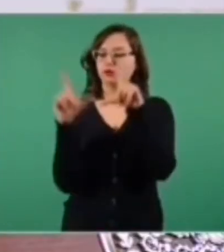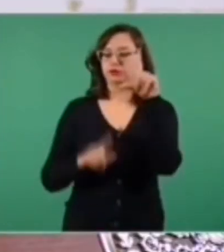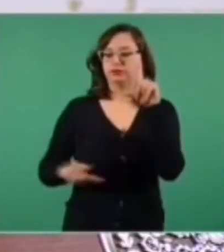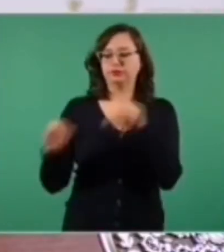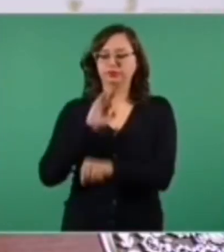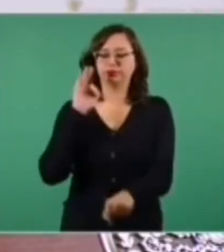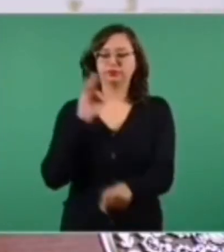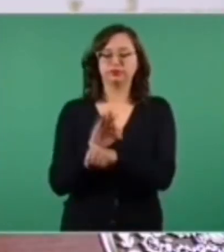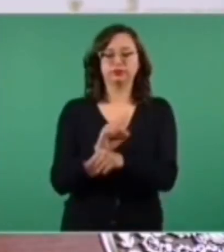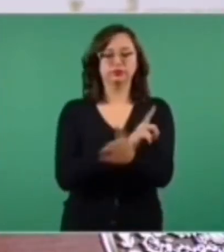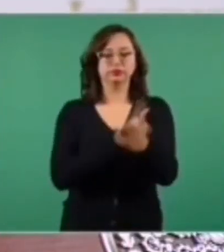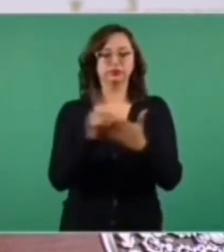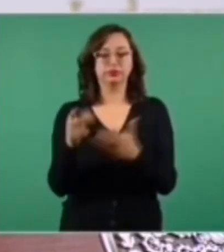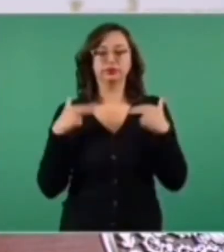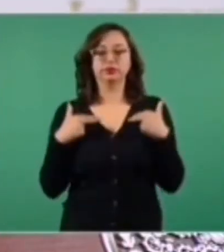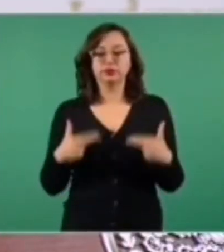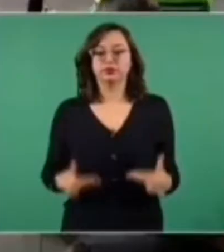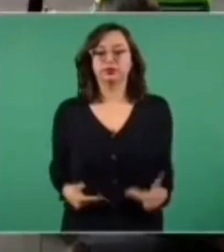de derechos humanos.